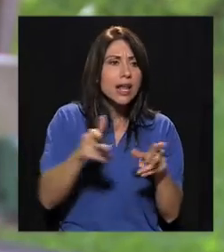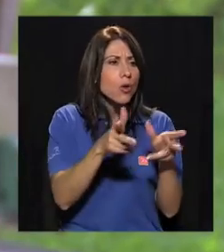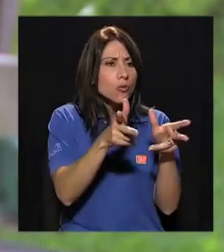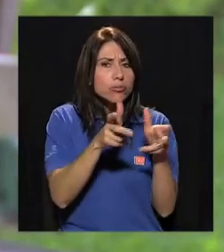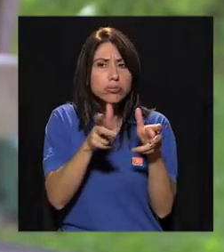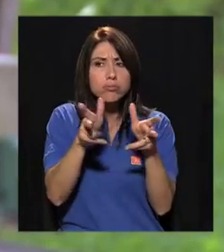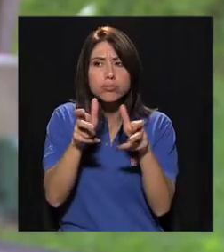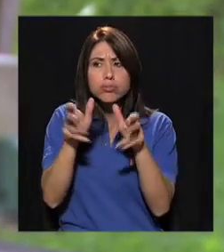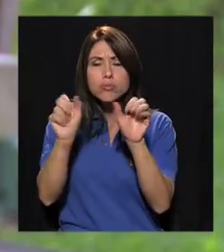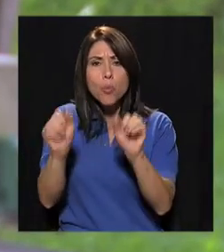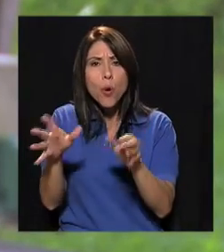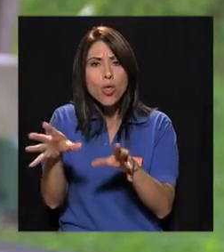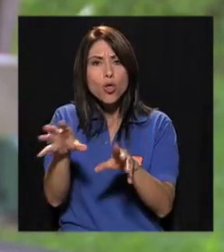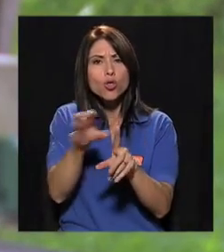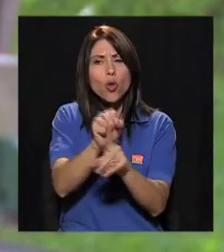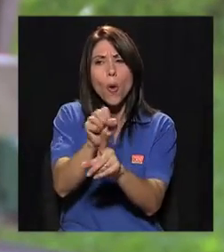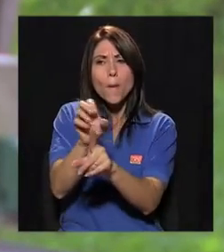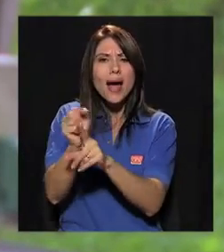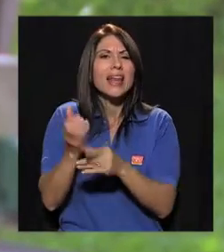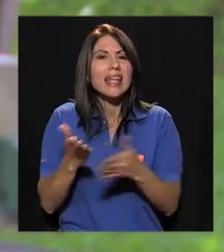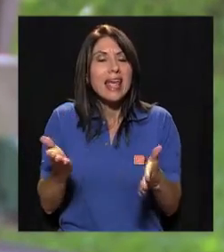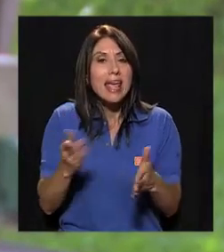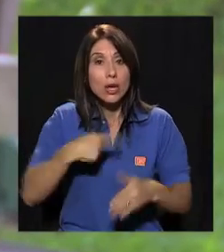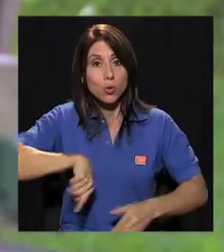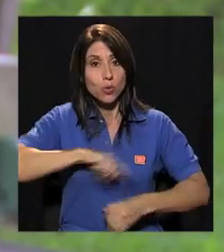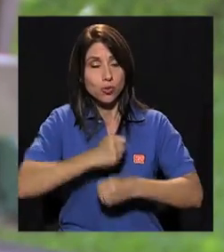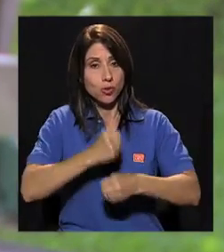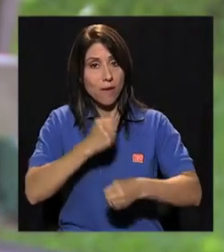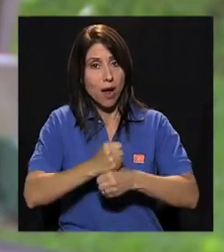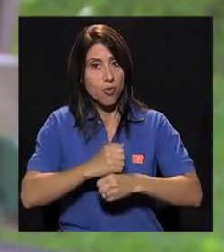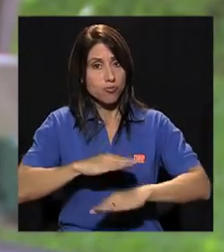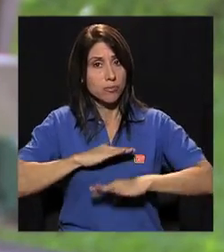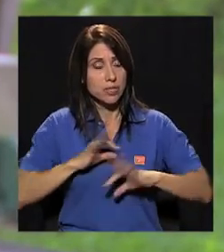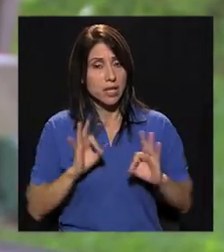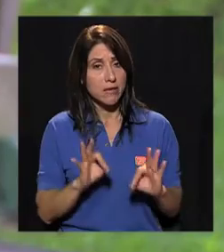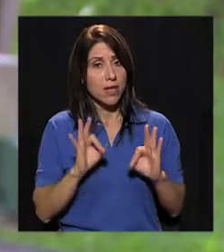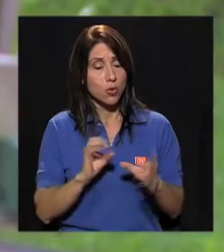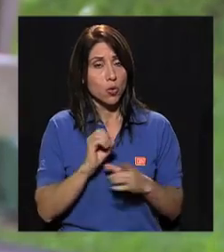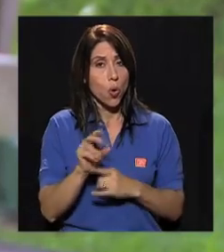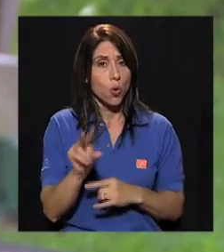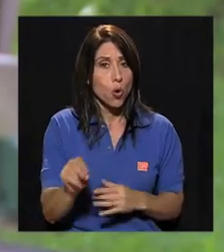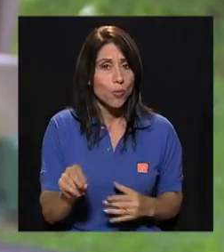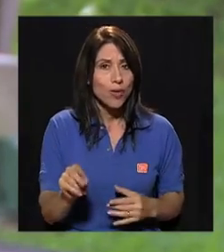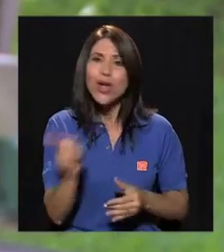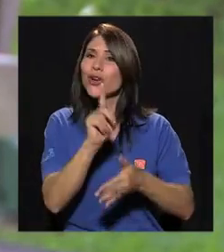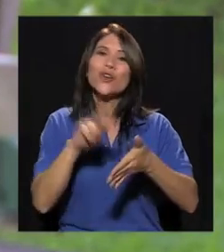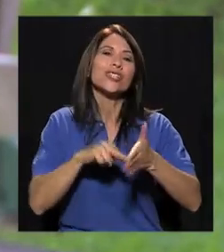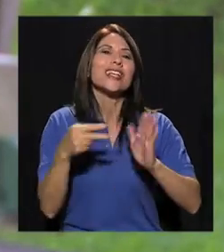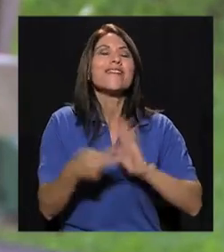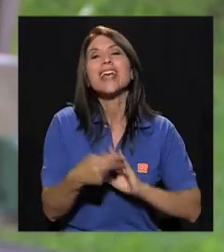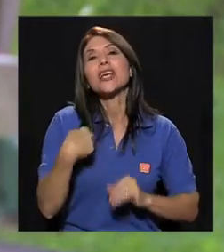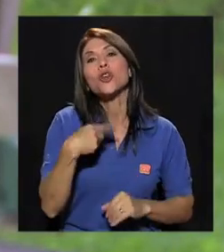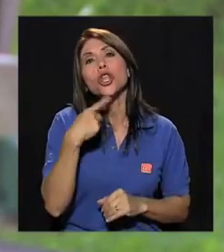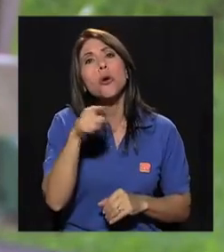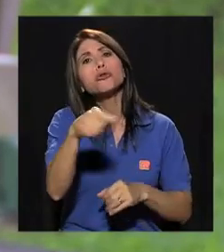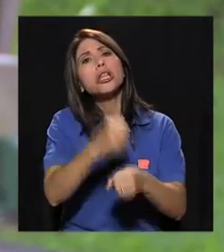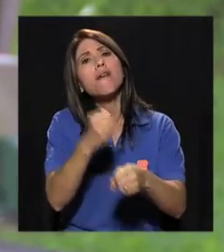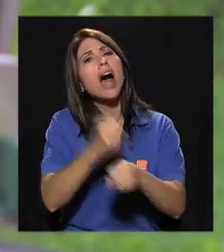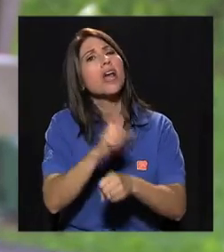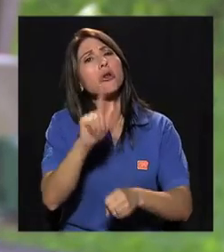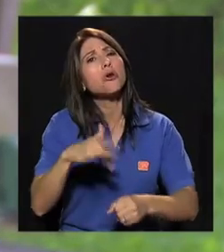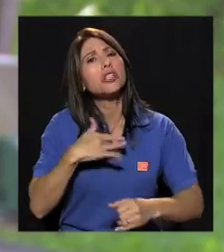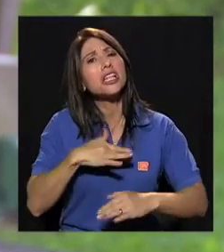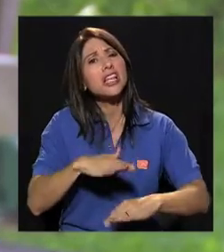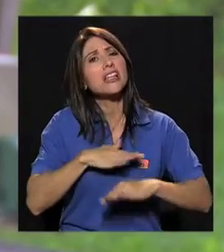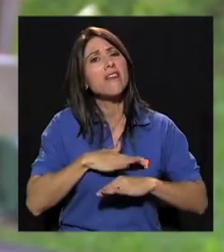persona que está a nuestro alrededor? De lo que hacemos, si nuestro trabajo es satisfactorio o no. Y bueno, no es que les estoy diciendo que si no es